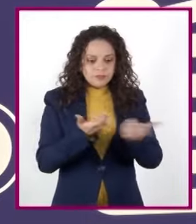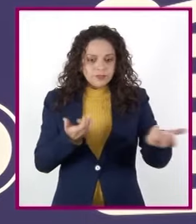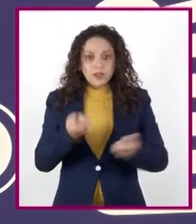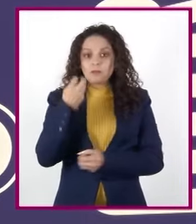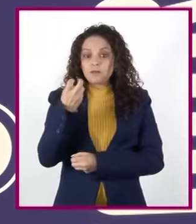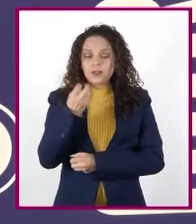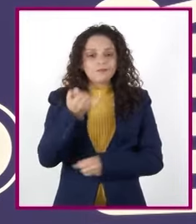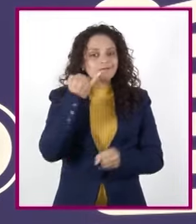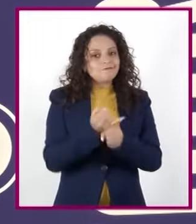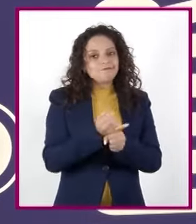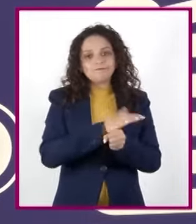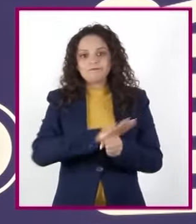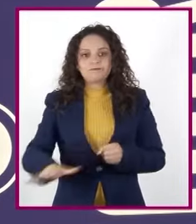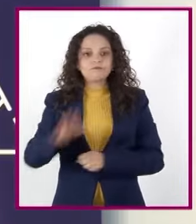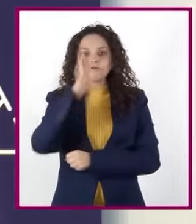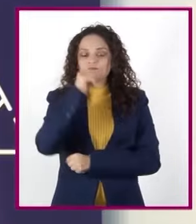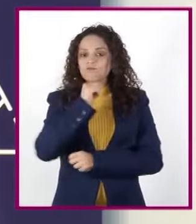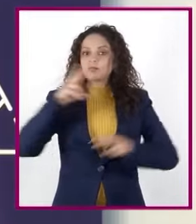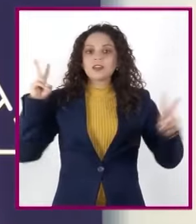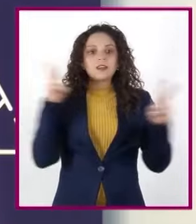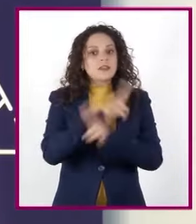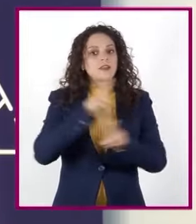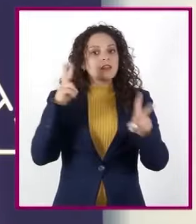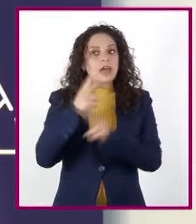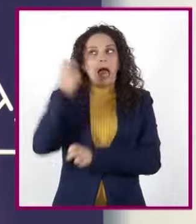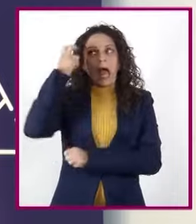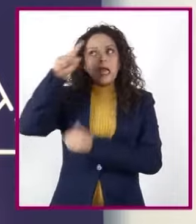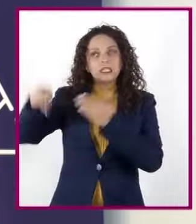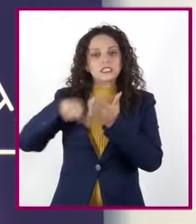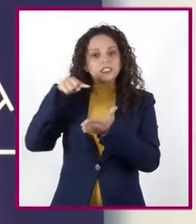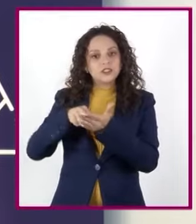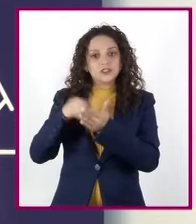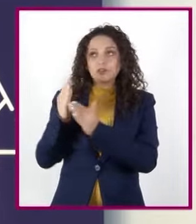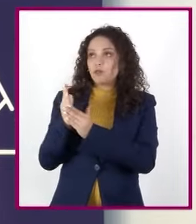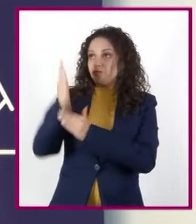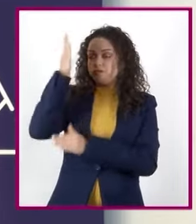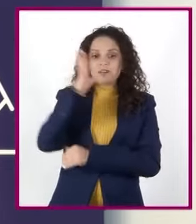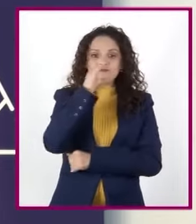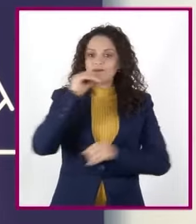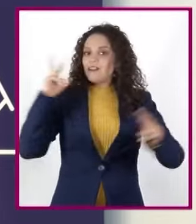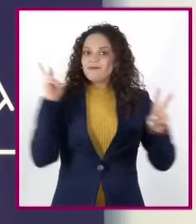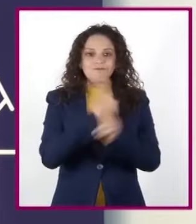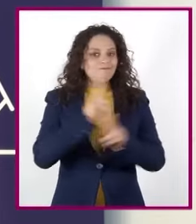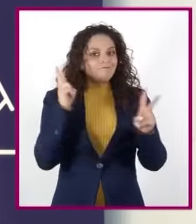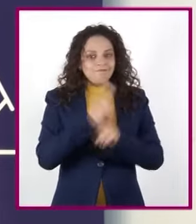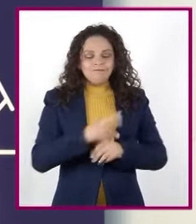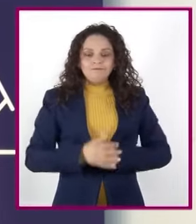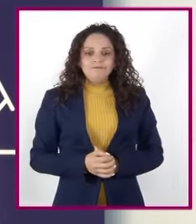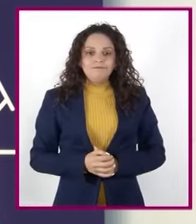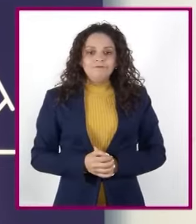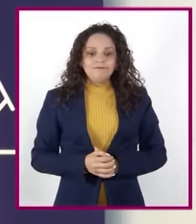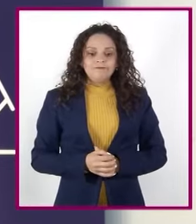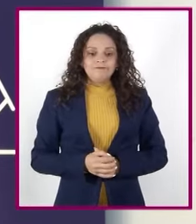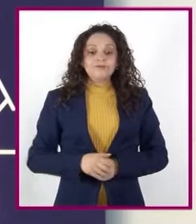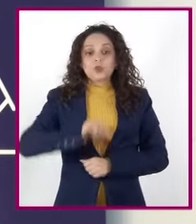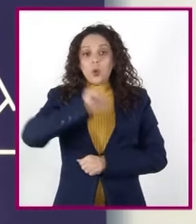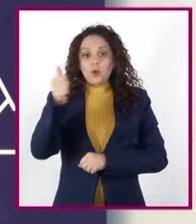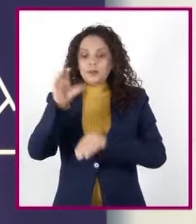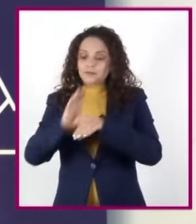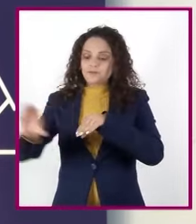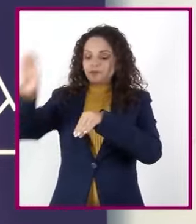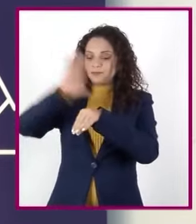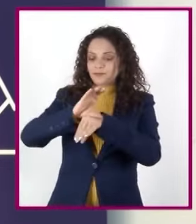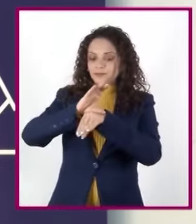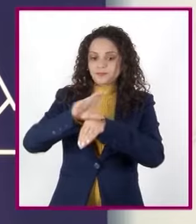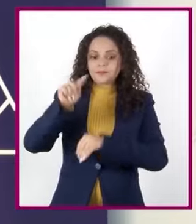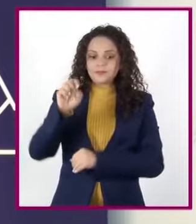ser vivo respirar estas alturas. Muy buena explicación, Silvia. Ahora toca el turno de la termósfera, o ionósfera,